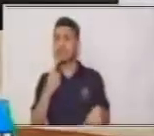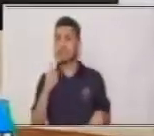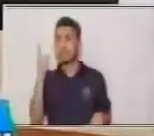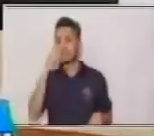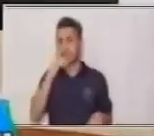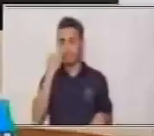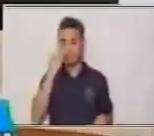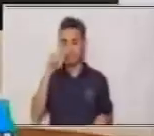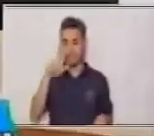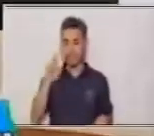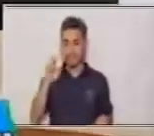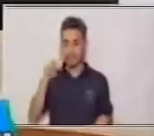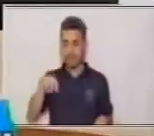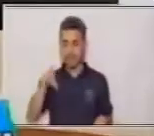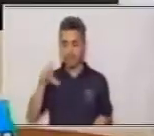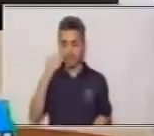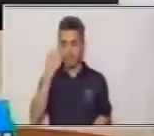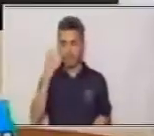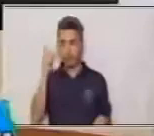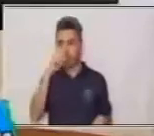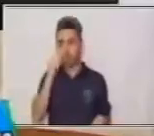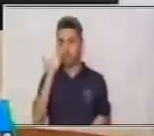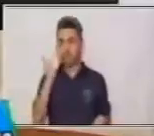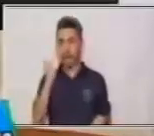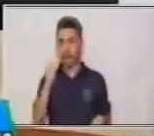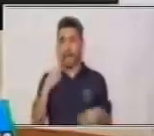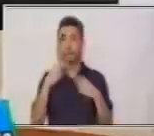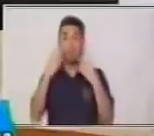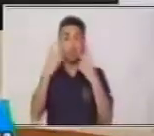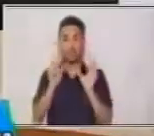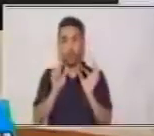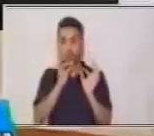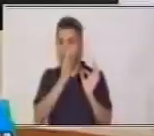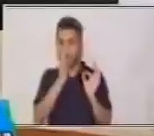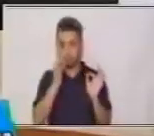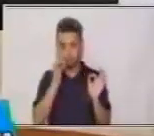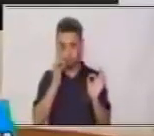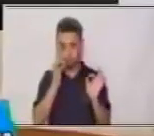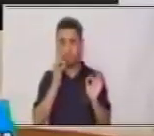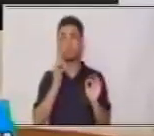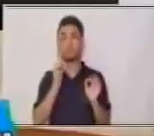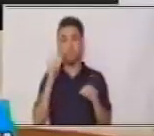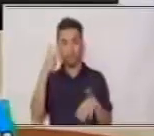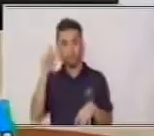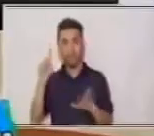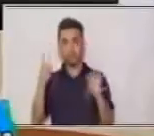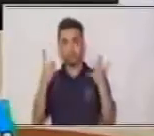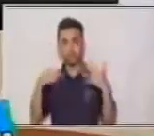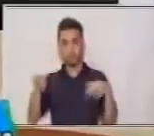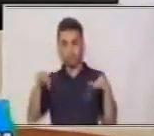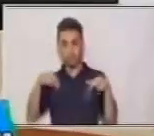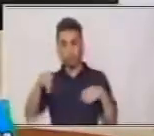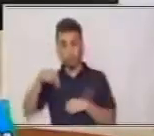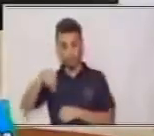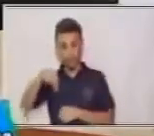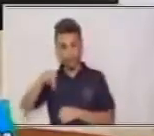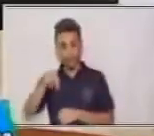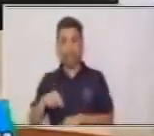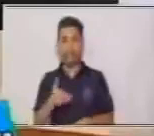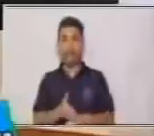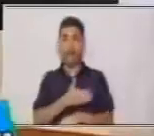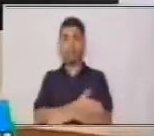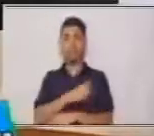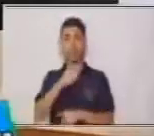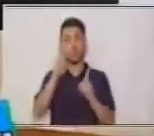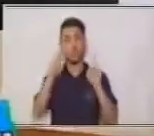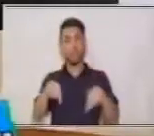y Lenguaje para Sexto Primaria. Antes de iniciar, recuerda las recomendaciones. El uso de la mascarilla,